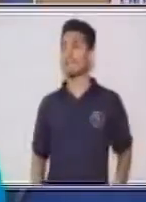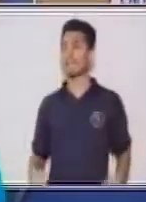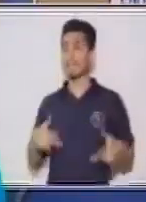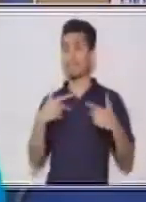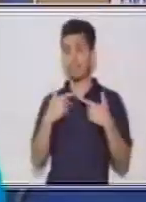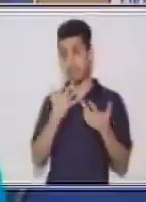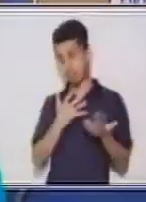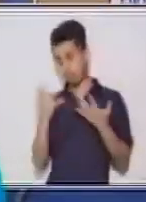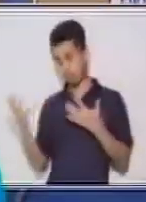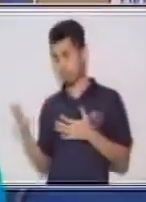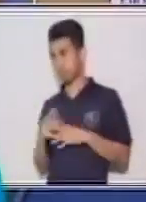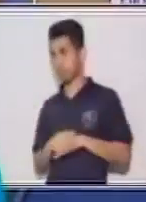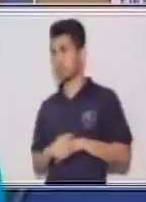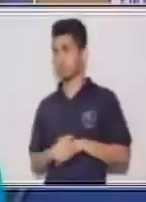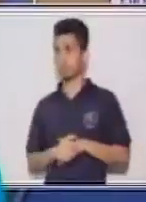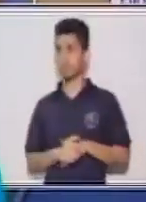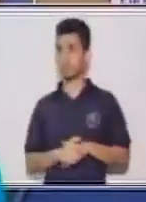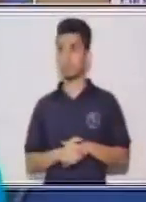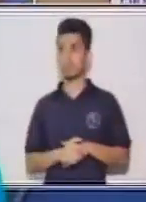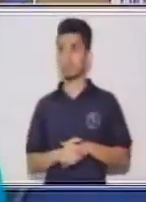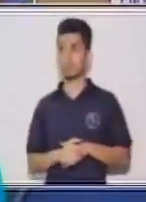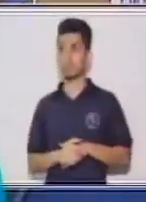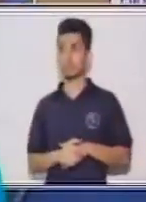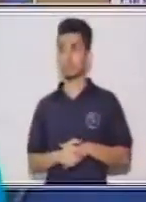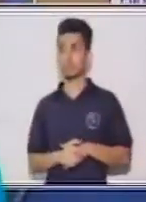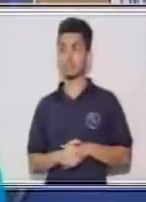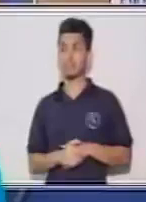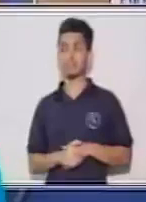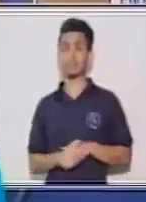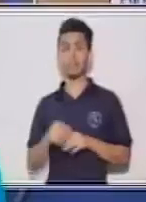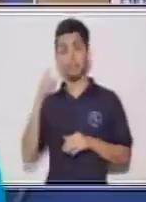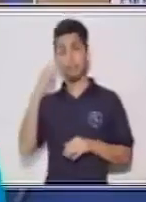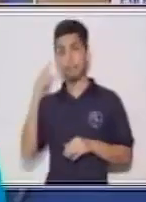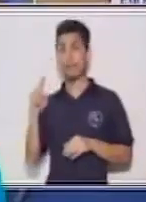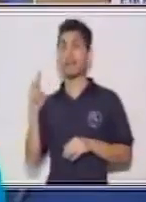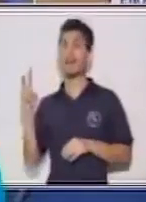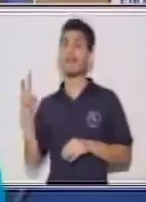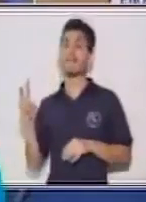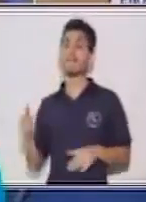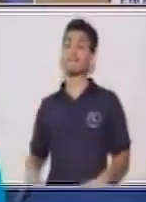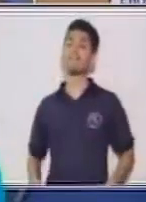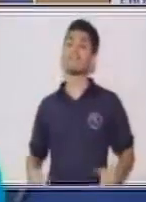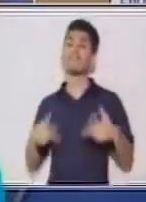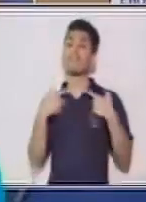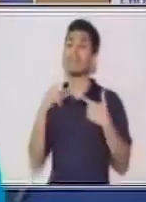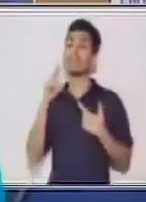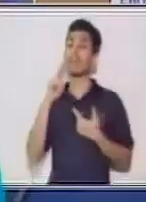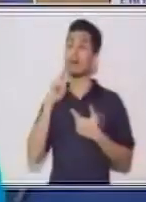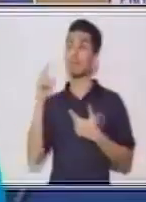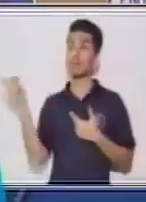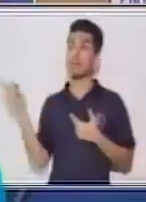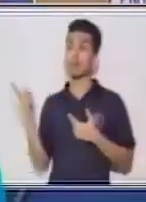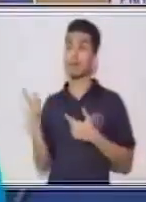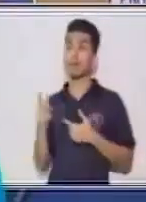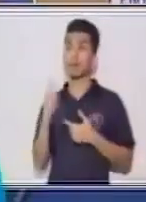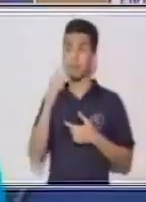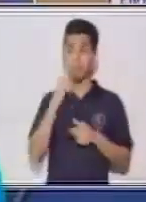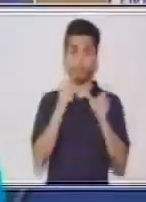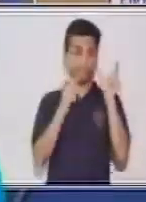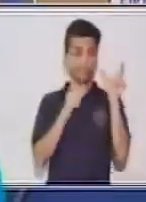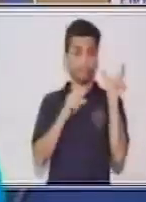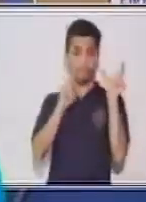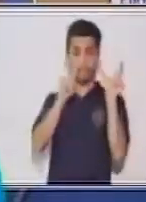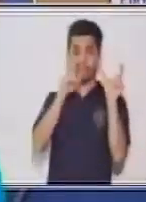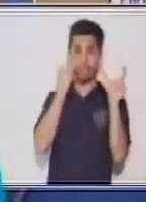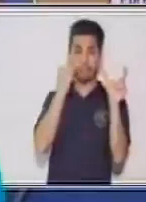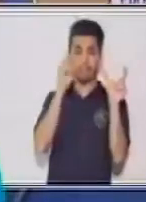Si te percatas de cuál es, entonces, la raíz de esta palabra sería V y V. Entonces,